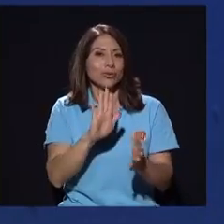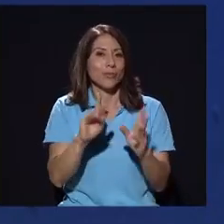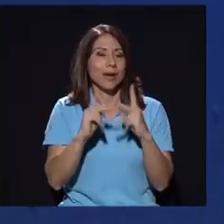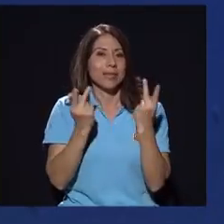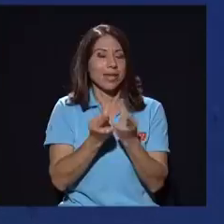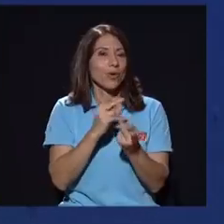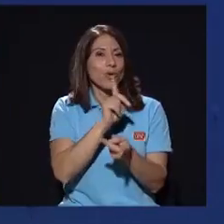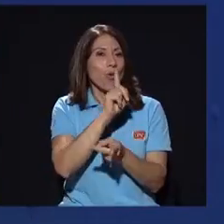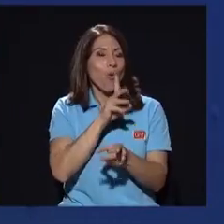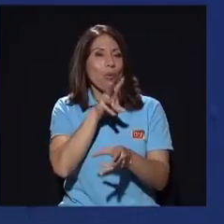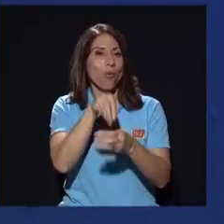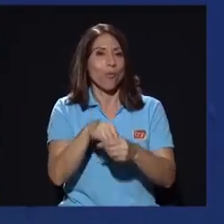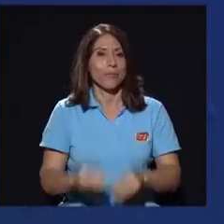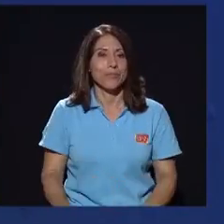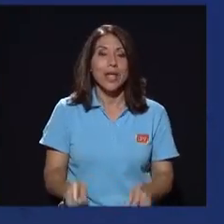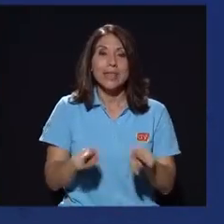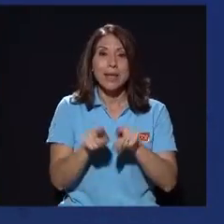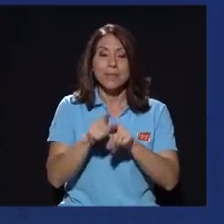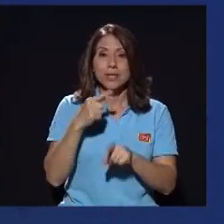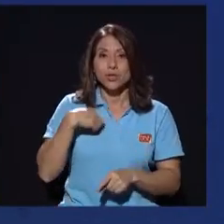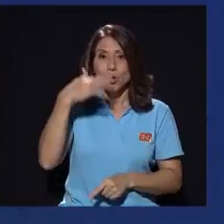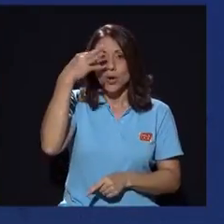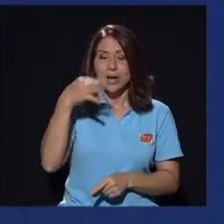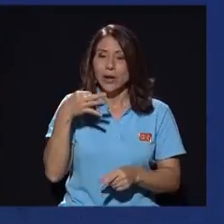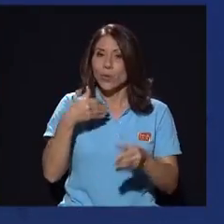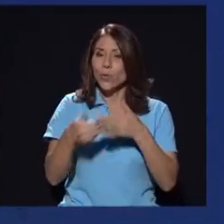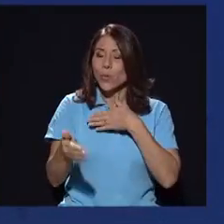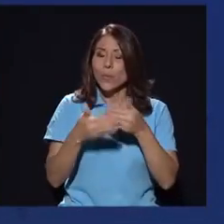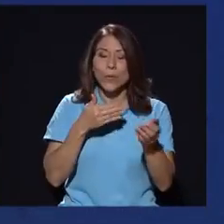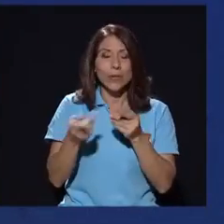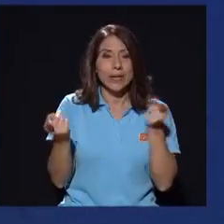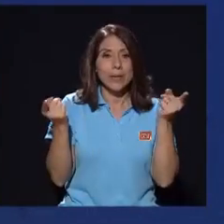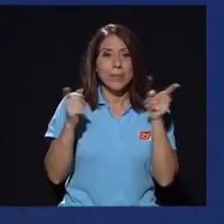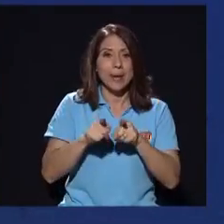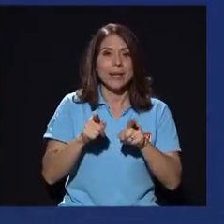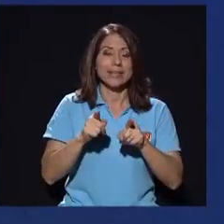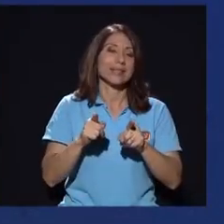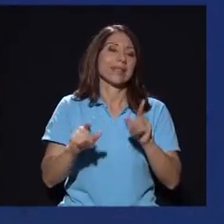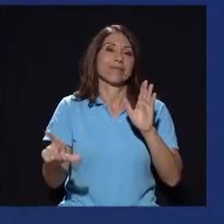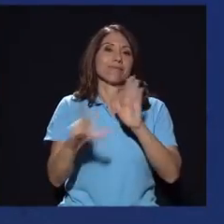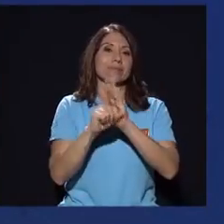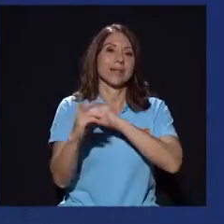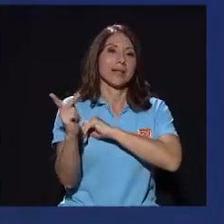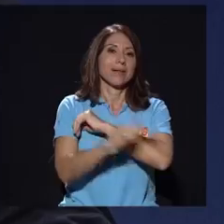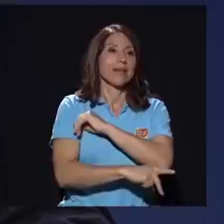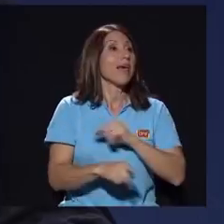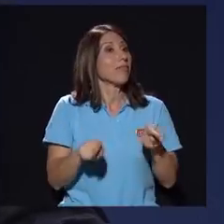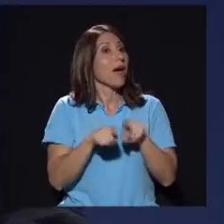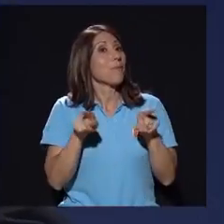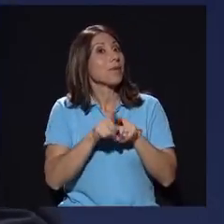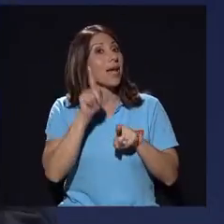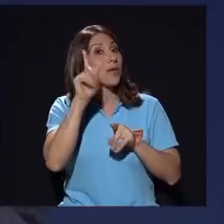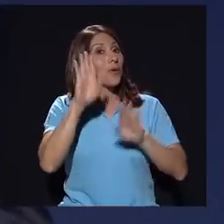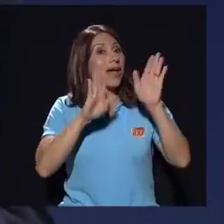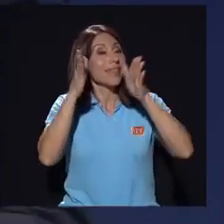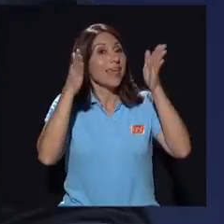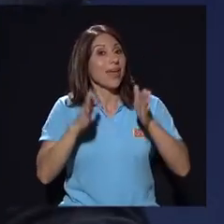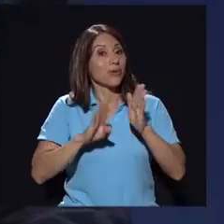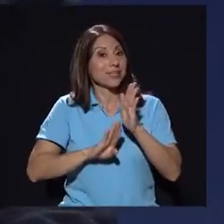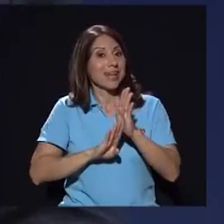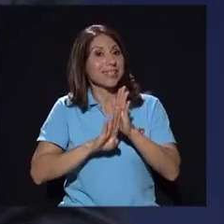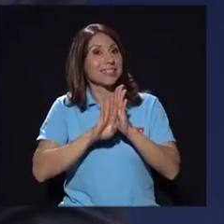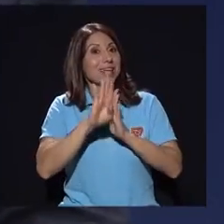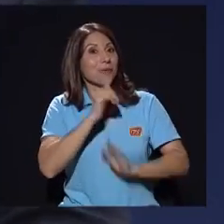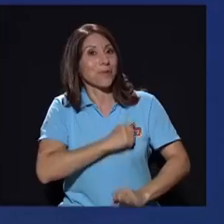también creo que independientemente de lo que ocurra en el ámbito penal que ojalá lleguemos al resultado hasta el candidato que está creciendo perdón como Juan Diego Castro